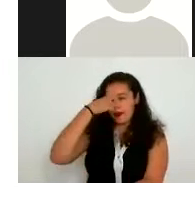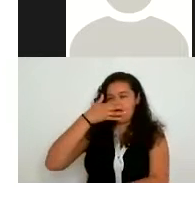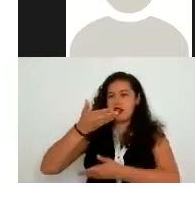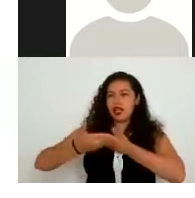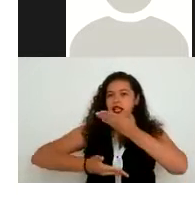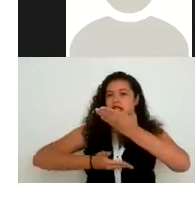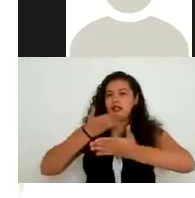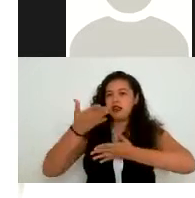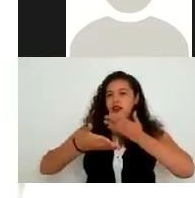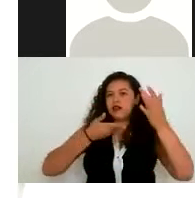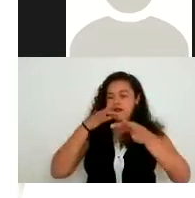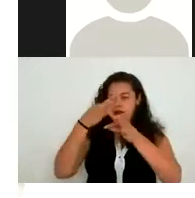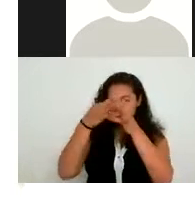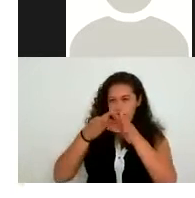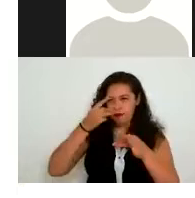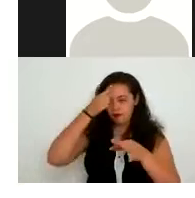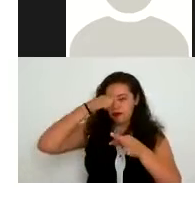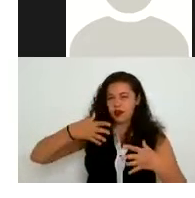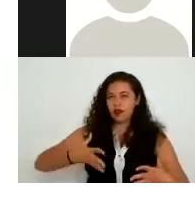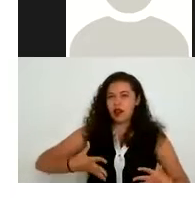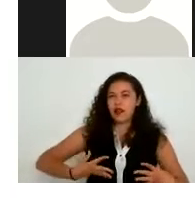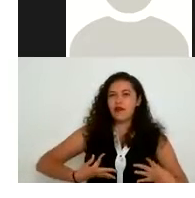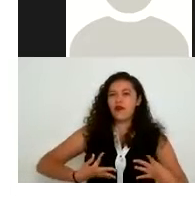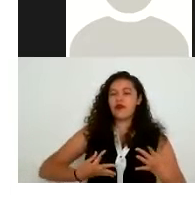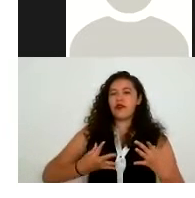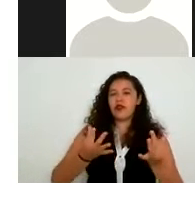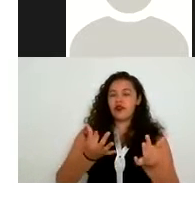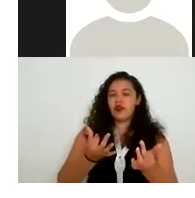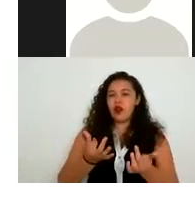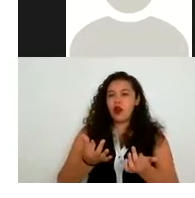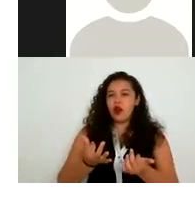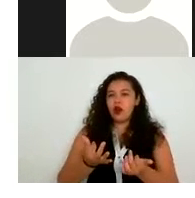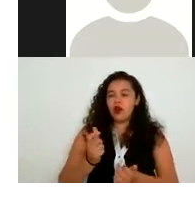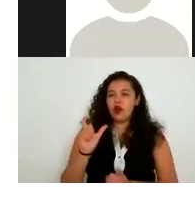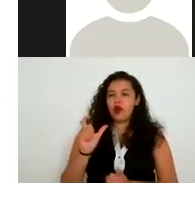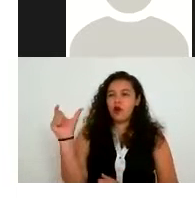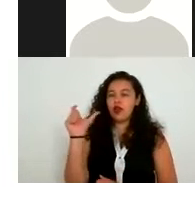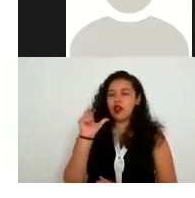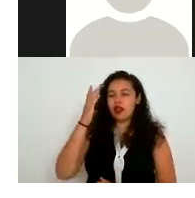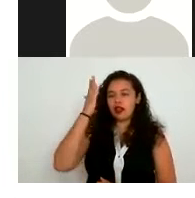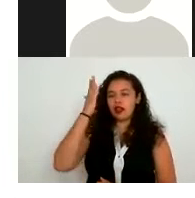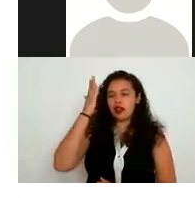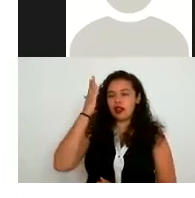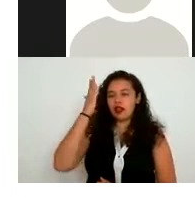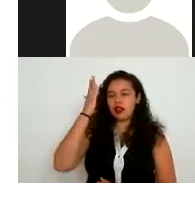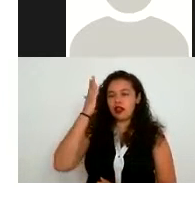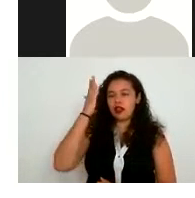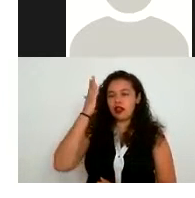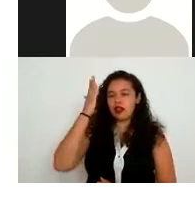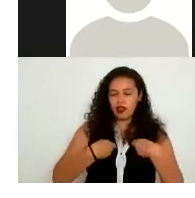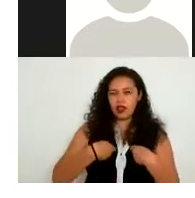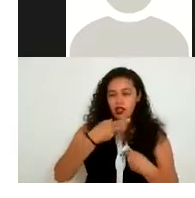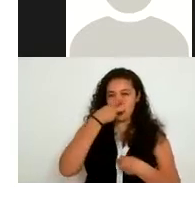el principio de calidad cuando son proporcionados directamente por el titular y hasta que no manifieste y acredite lo contrario